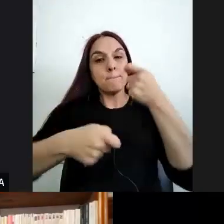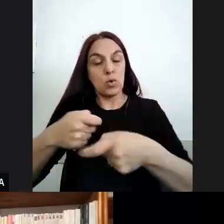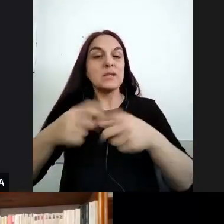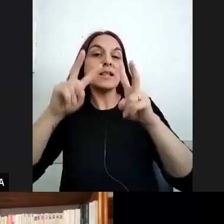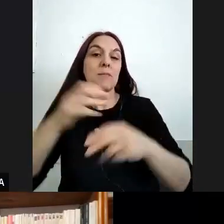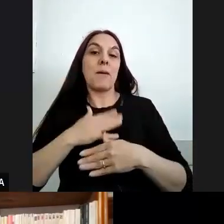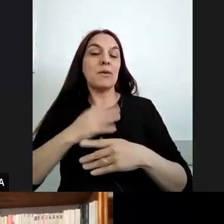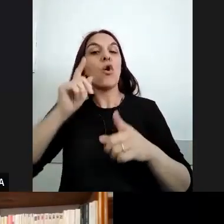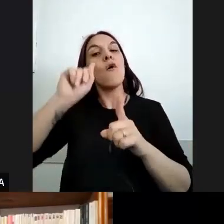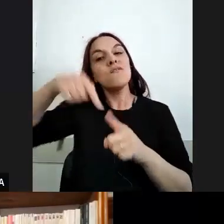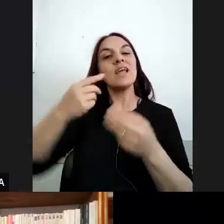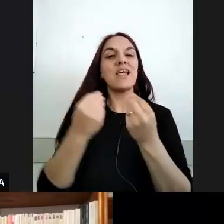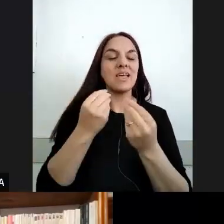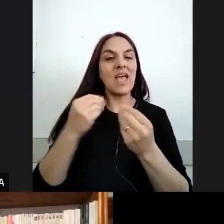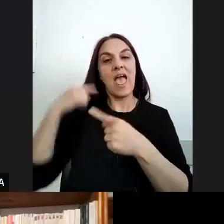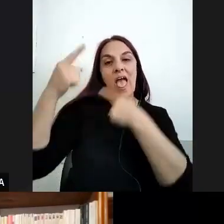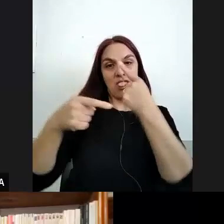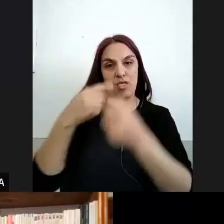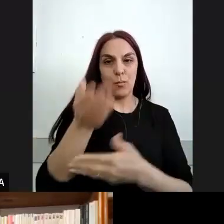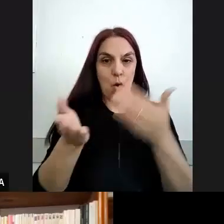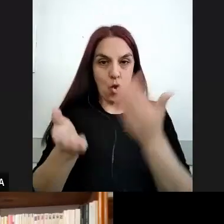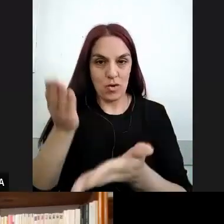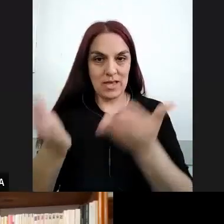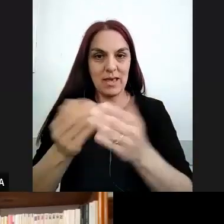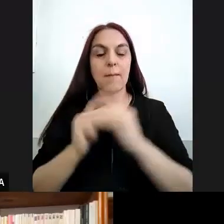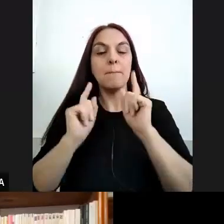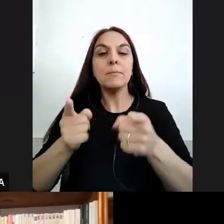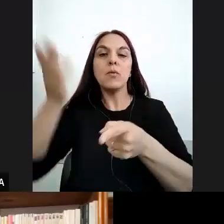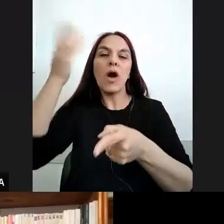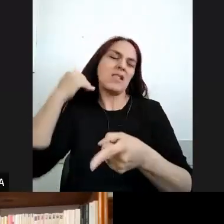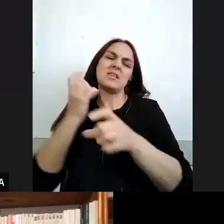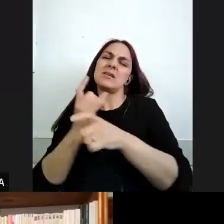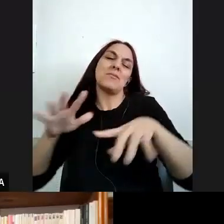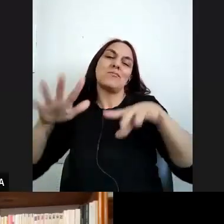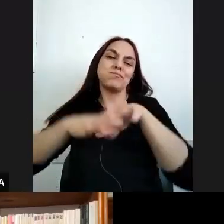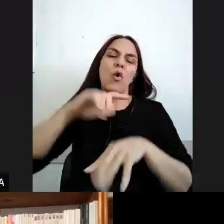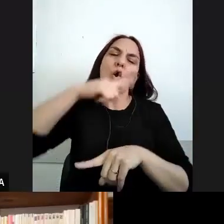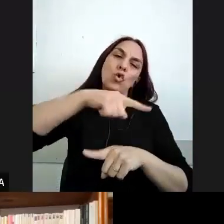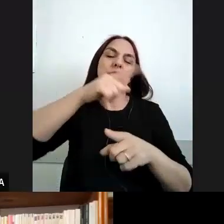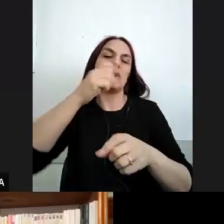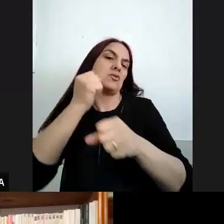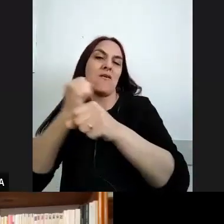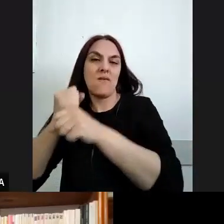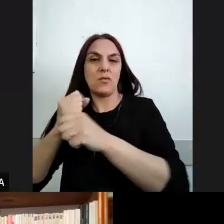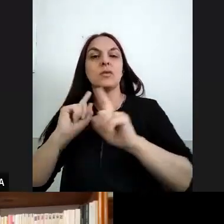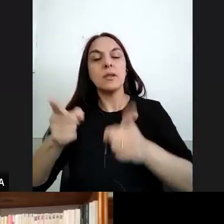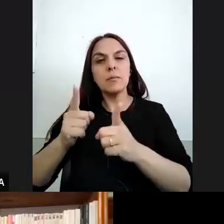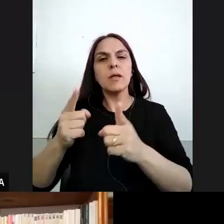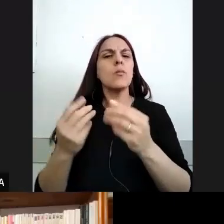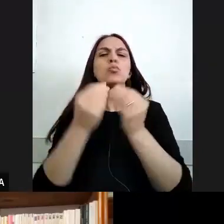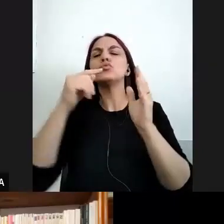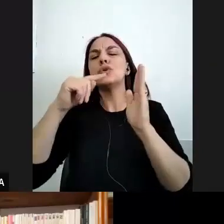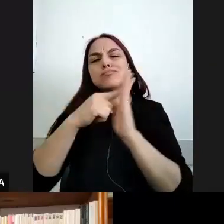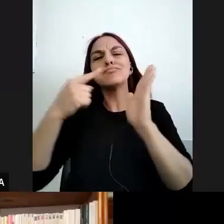campo de la antropología aunque siempre en interlocución con muchos otros campos disciplinares y por lo tanto hay muchísimos puntos de